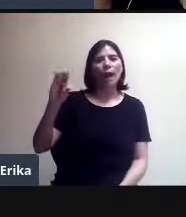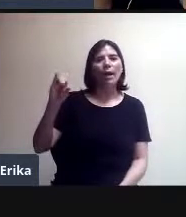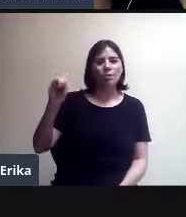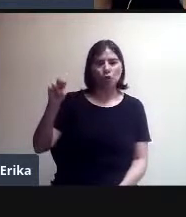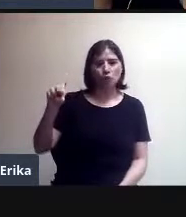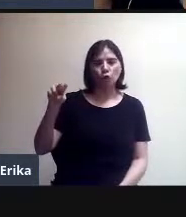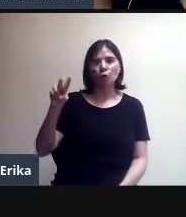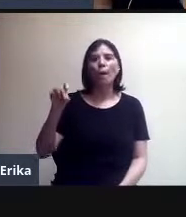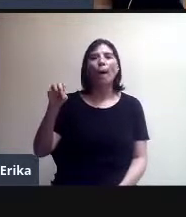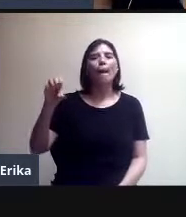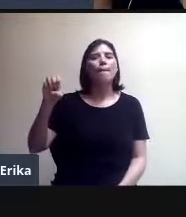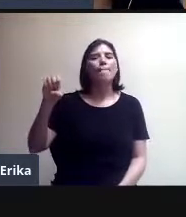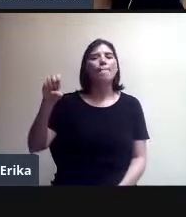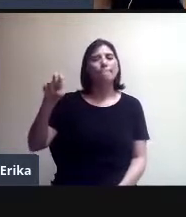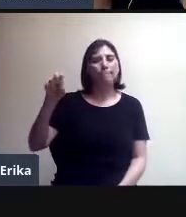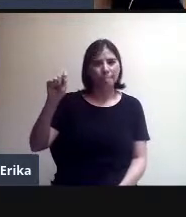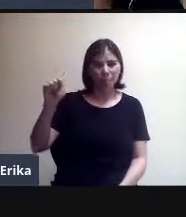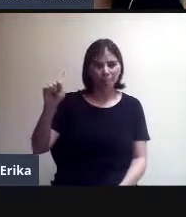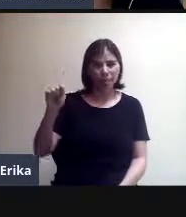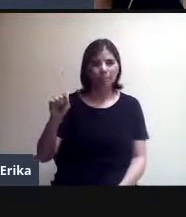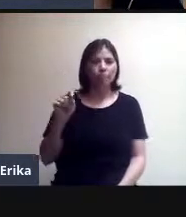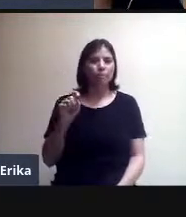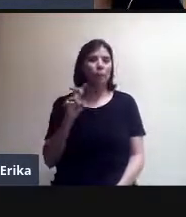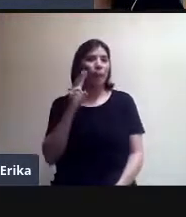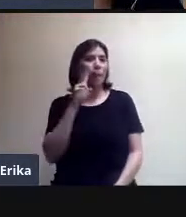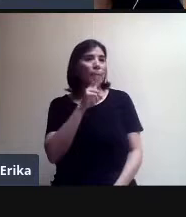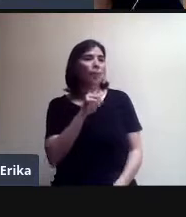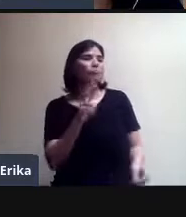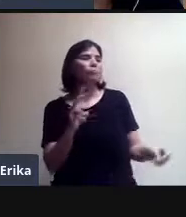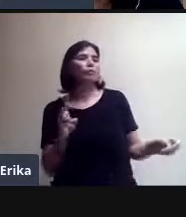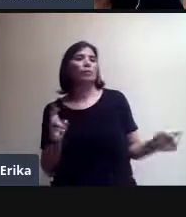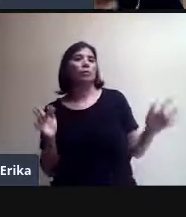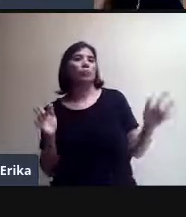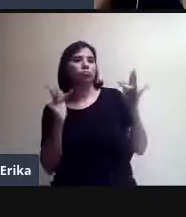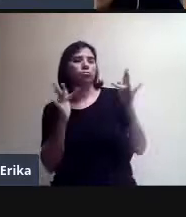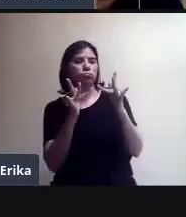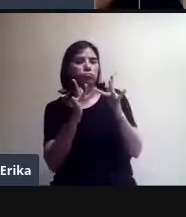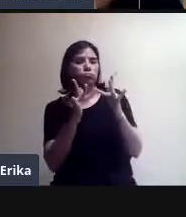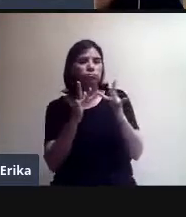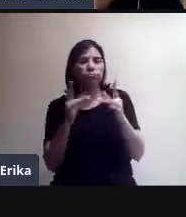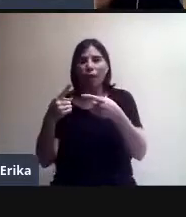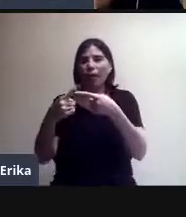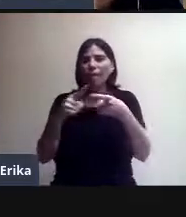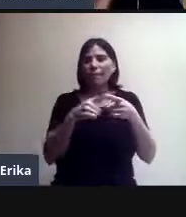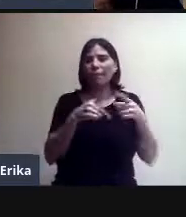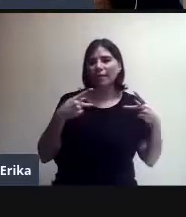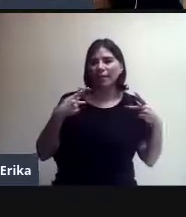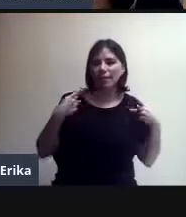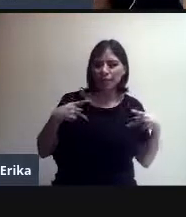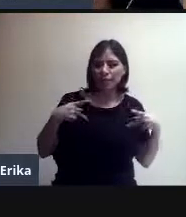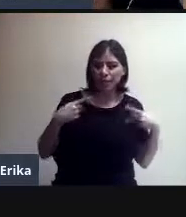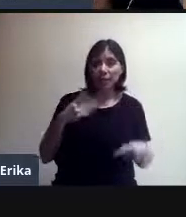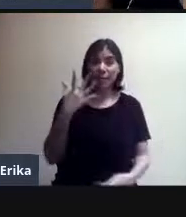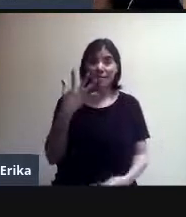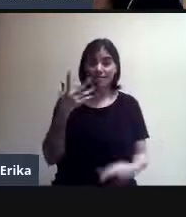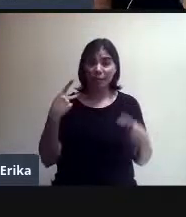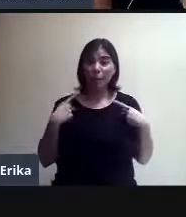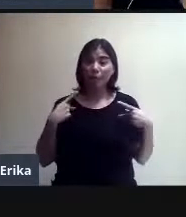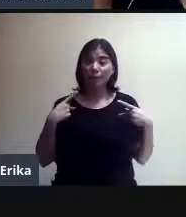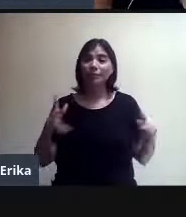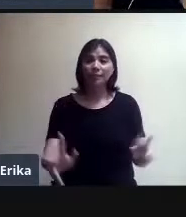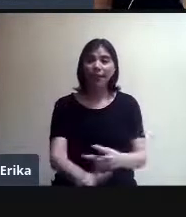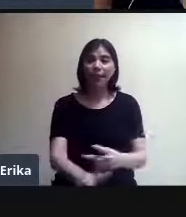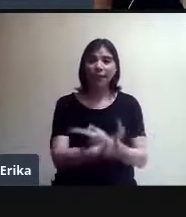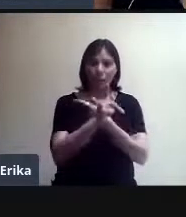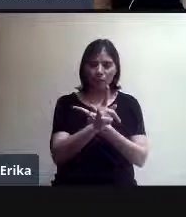Fíjense cómo ya están ahí conectados. Berta, Citlal, Israel y 5 más están en la videollamada. Yo le